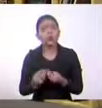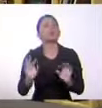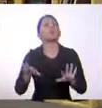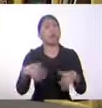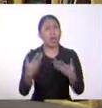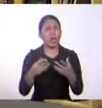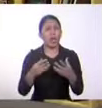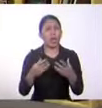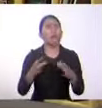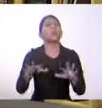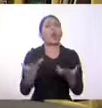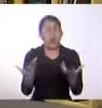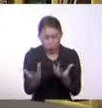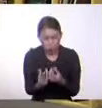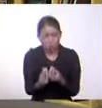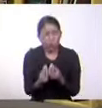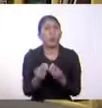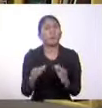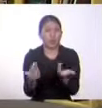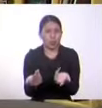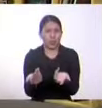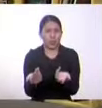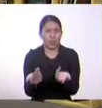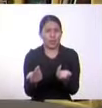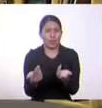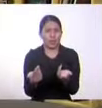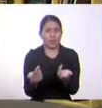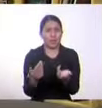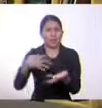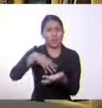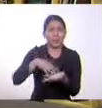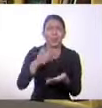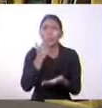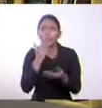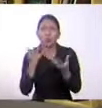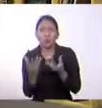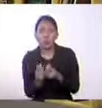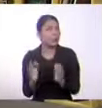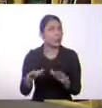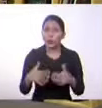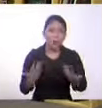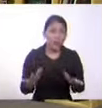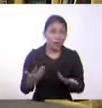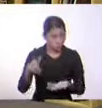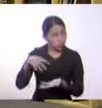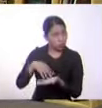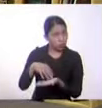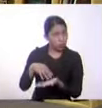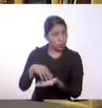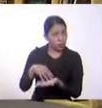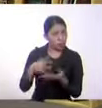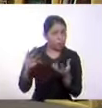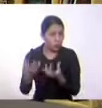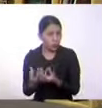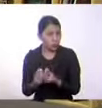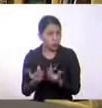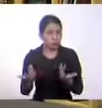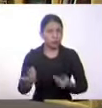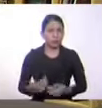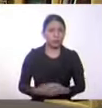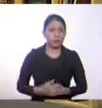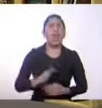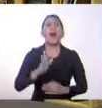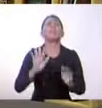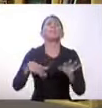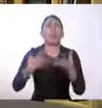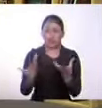minoritario está relacionado con los pueblos indígenas? ¿Le podríamos llamar a ellos pueblos minoritarios también? ¿Por qué se